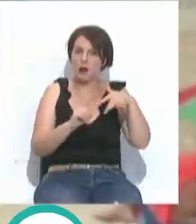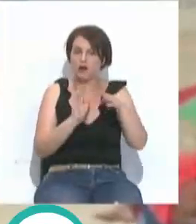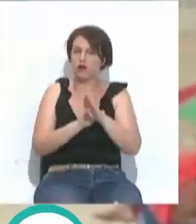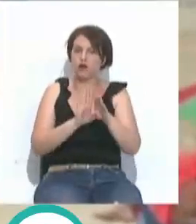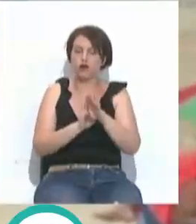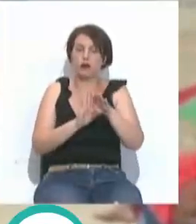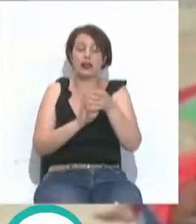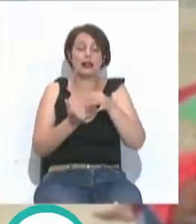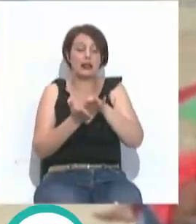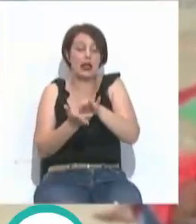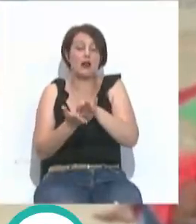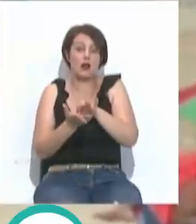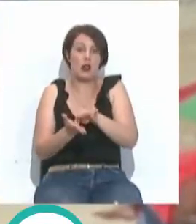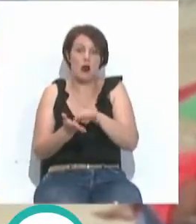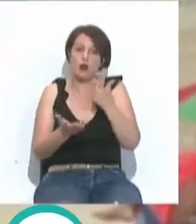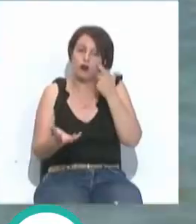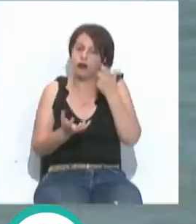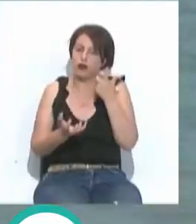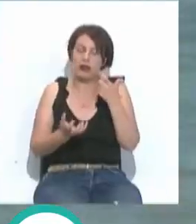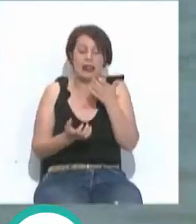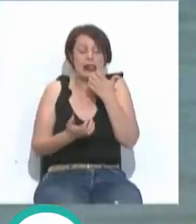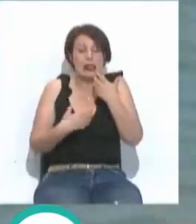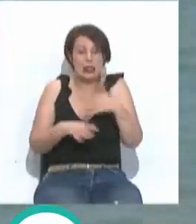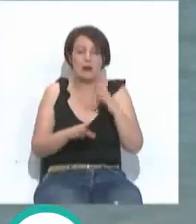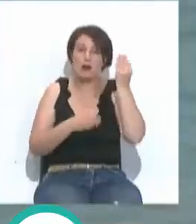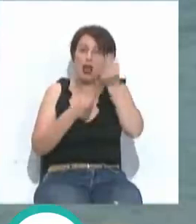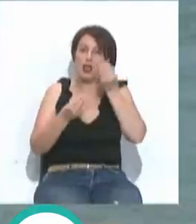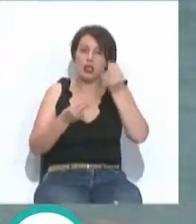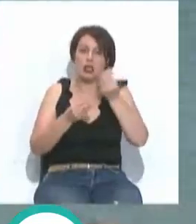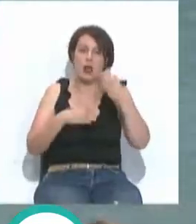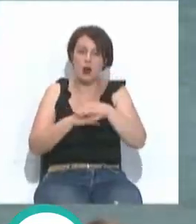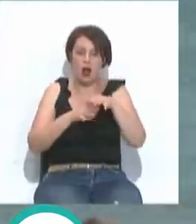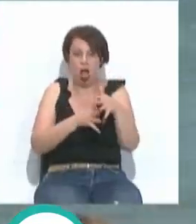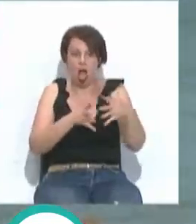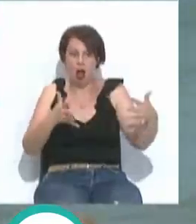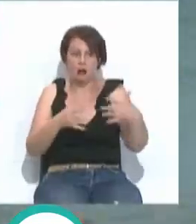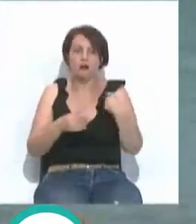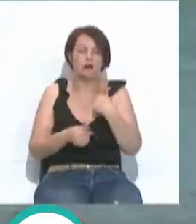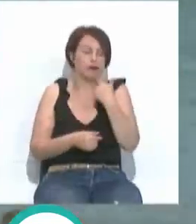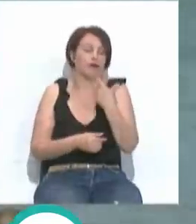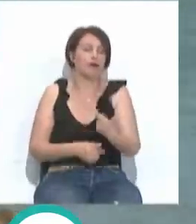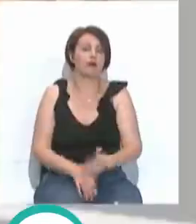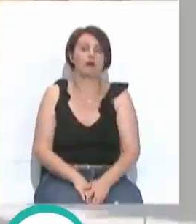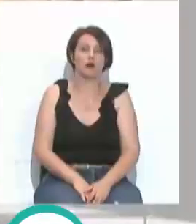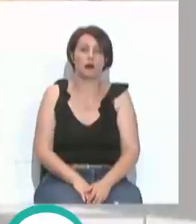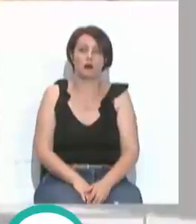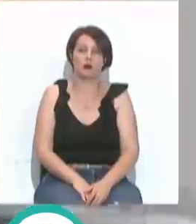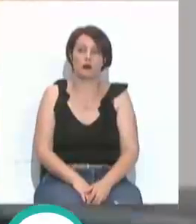y en cuanto a servicios, que son destacados, si se tienen en cuenta las dimensiones de la playa, según ha subrayado.